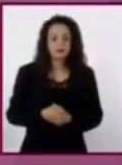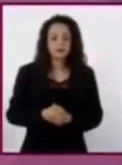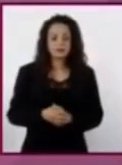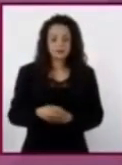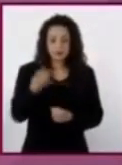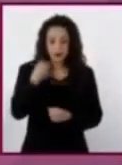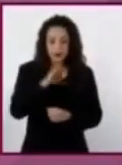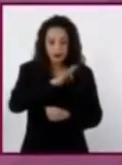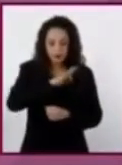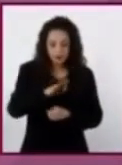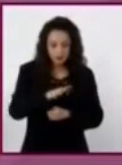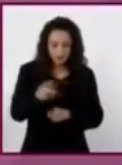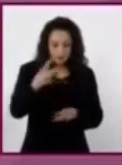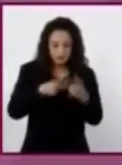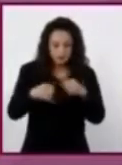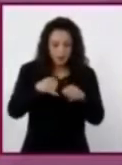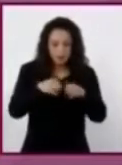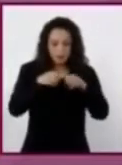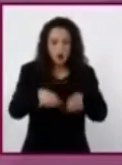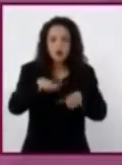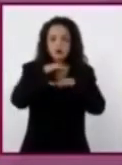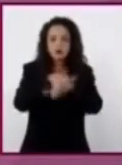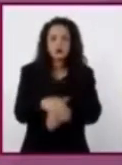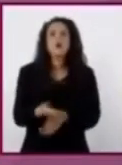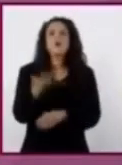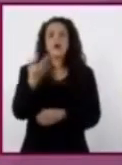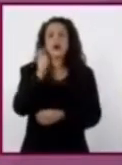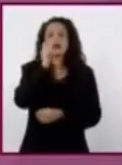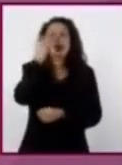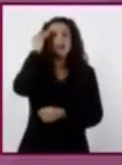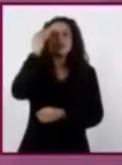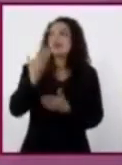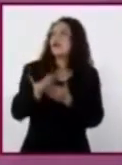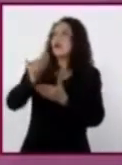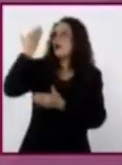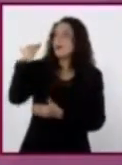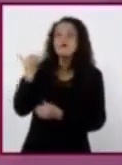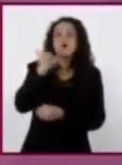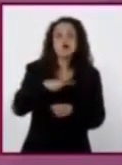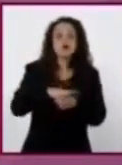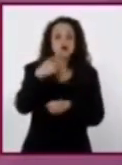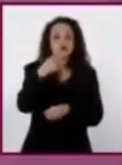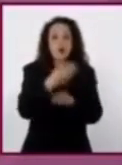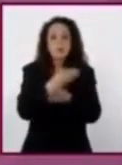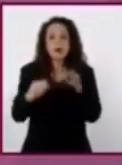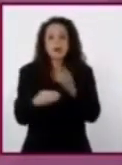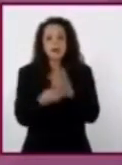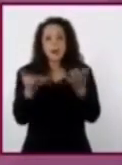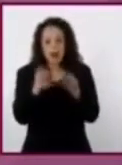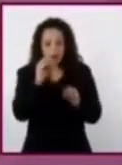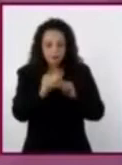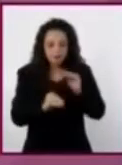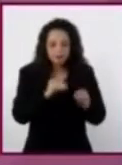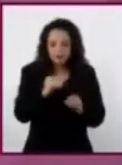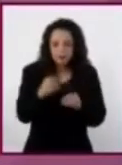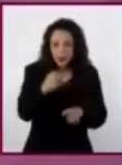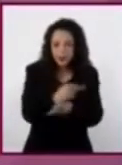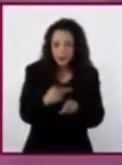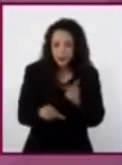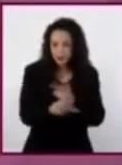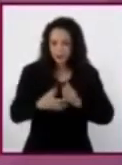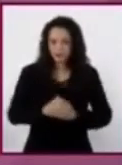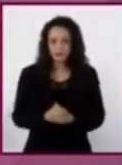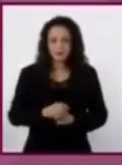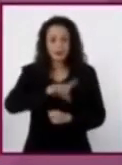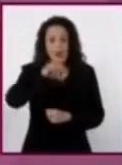lograba obtener información sobre el periodo al que pertenecían y los materiales que lo componían. Luego solía desplazarse a su